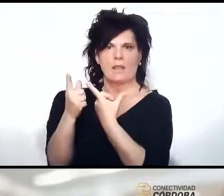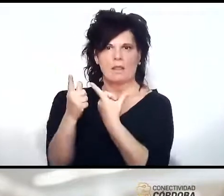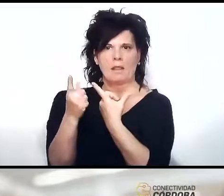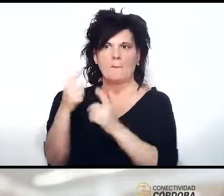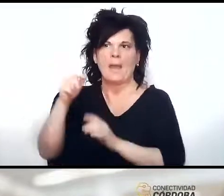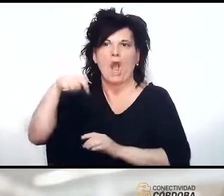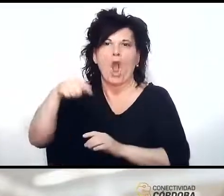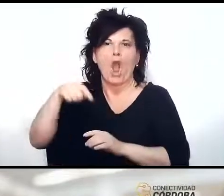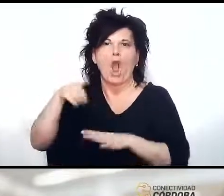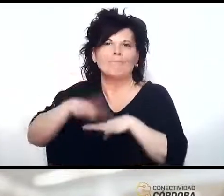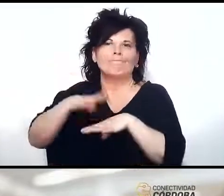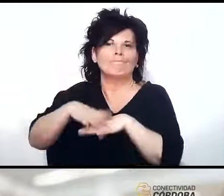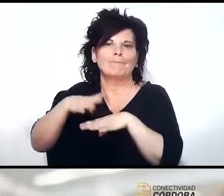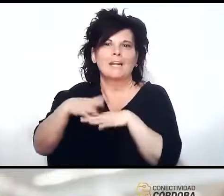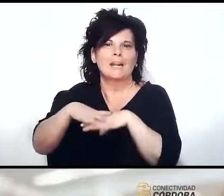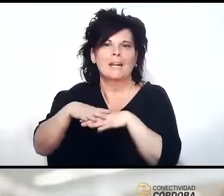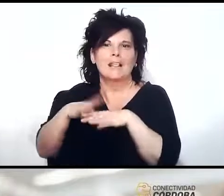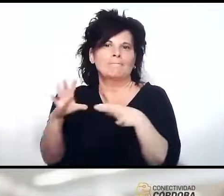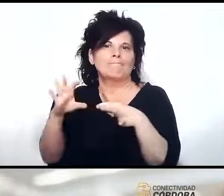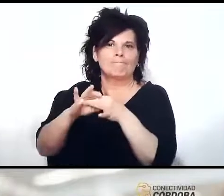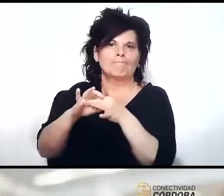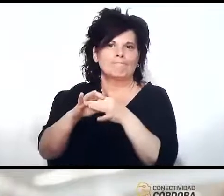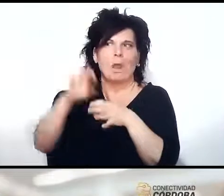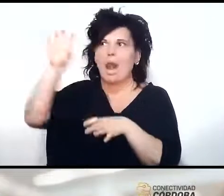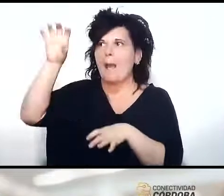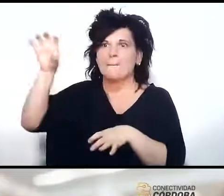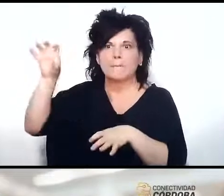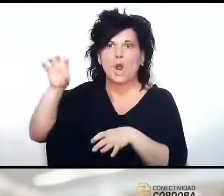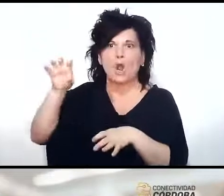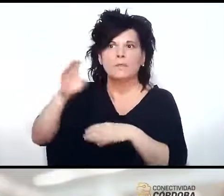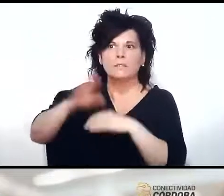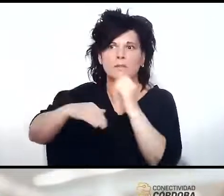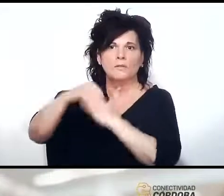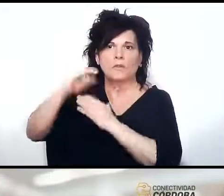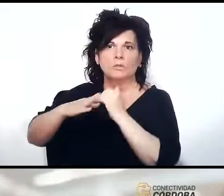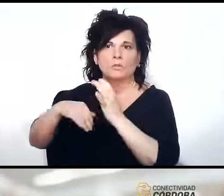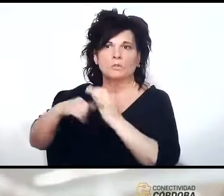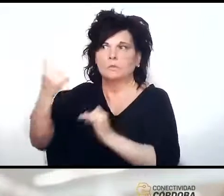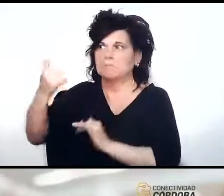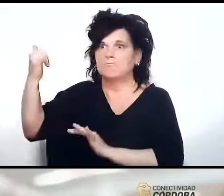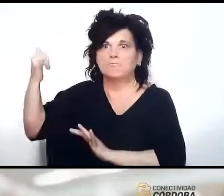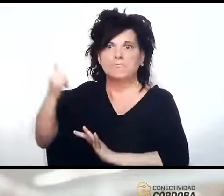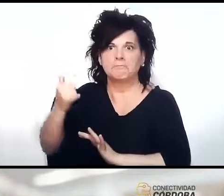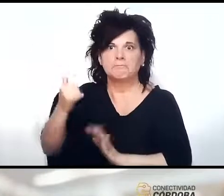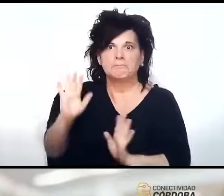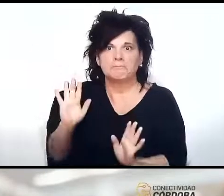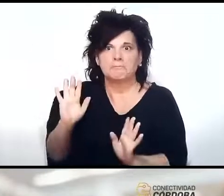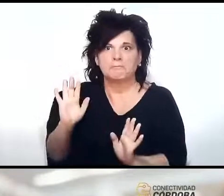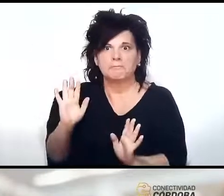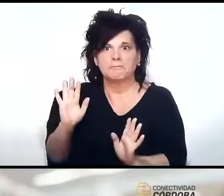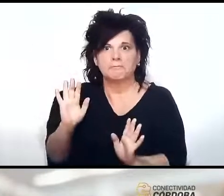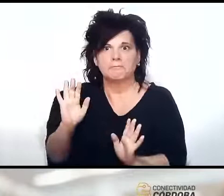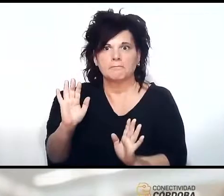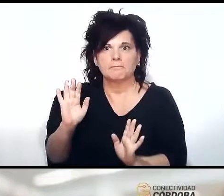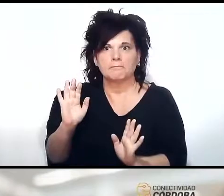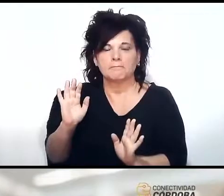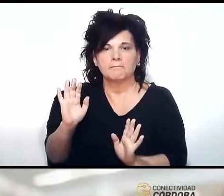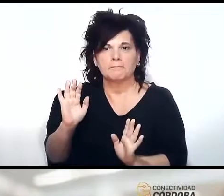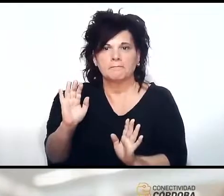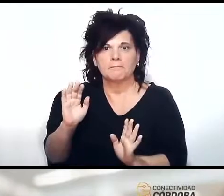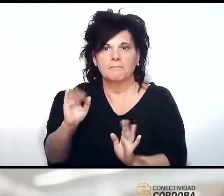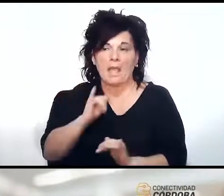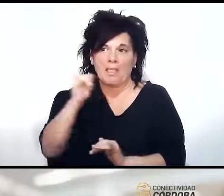complementarias porque las provincias han montado su propia infraestructura y como bien